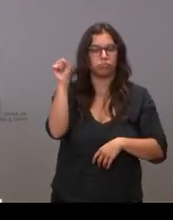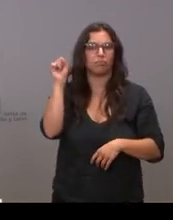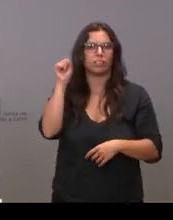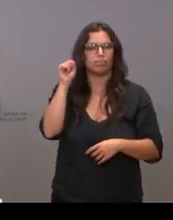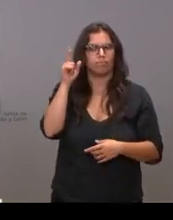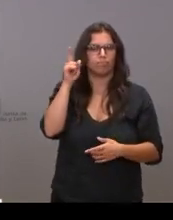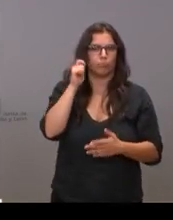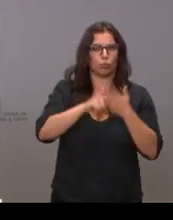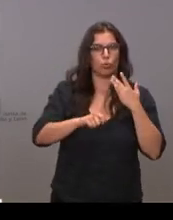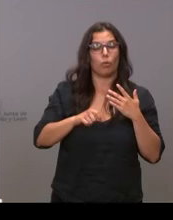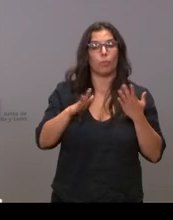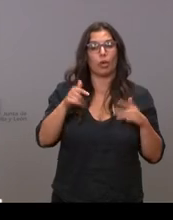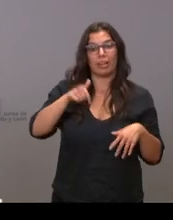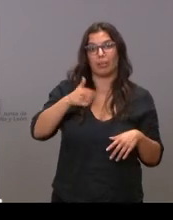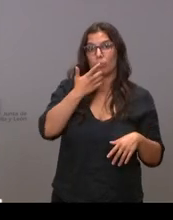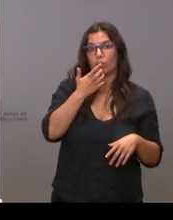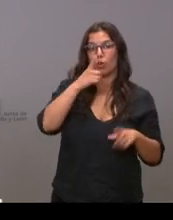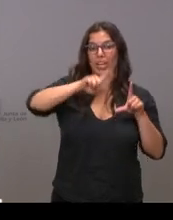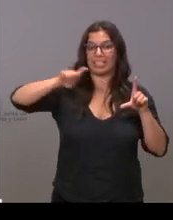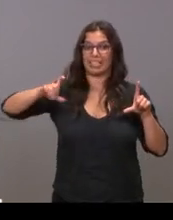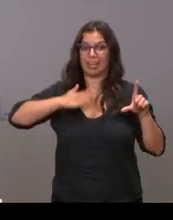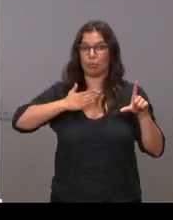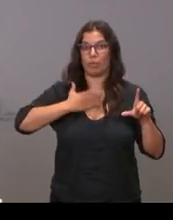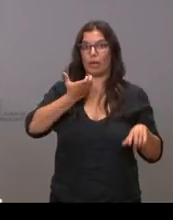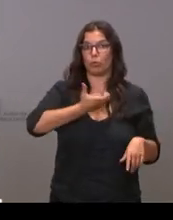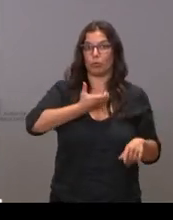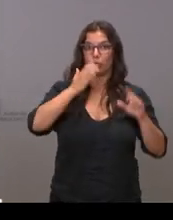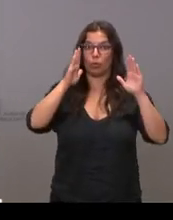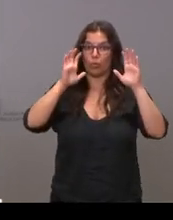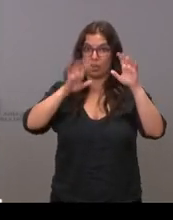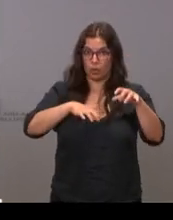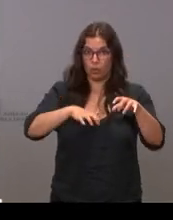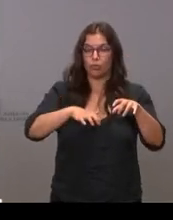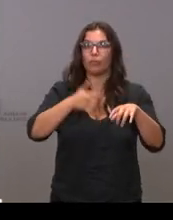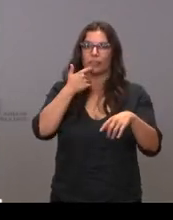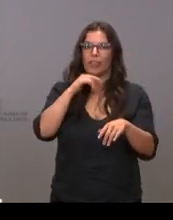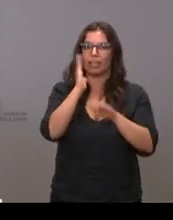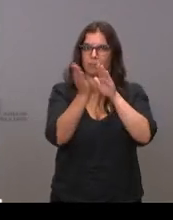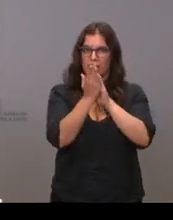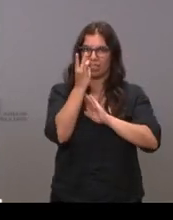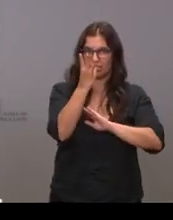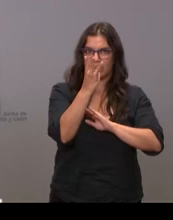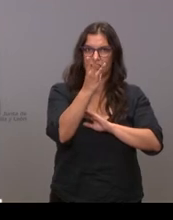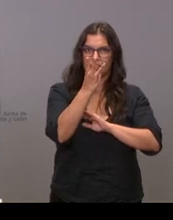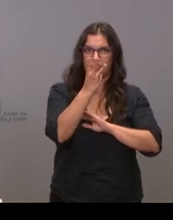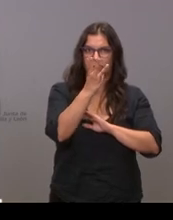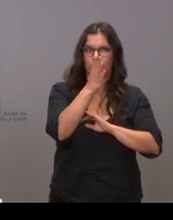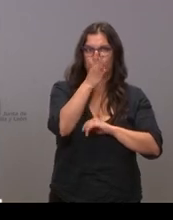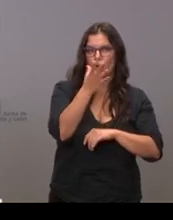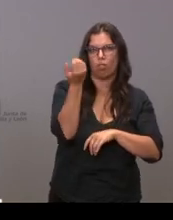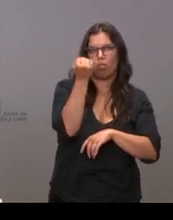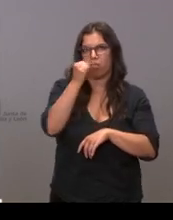publicado hoy estadísticas del ayuntamiento de león que tiene por ejemplo encoados tres expedientes a locales incumplidores